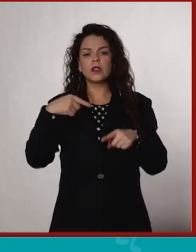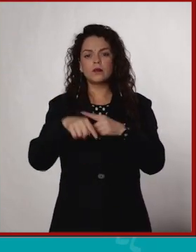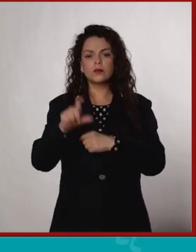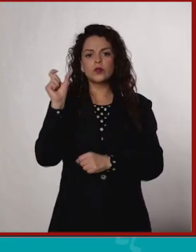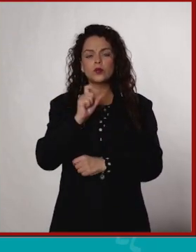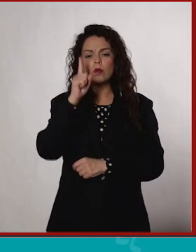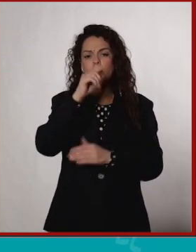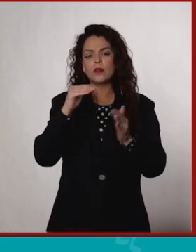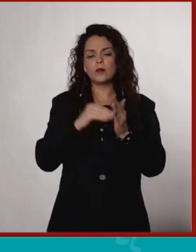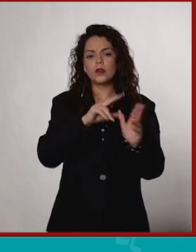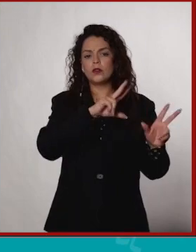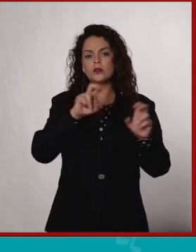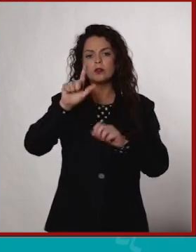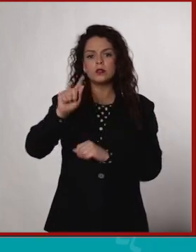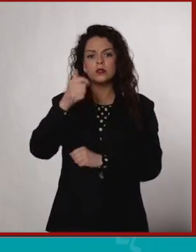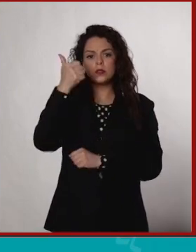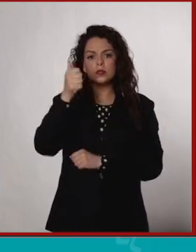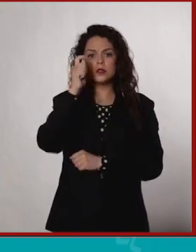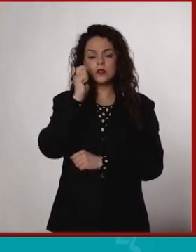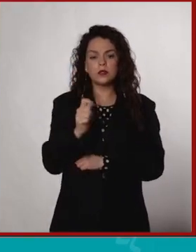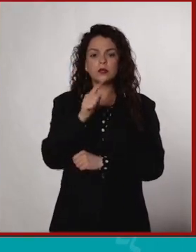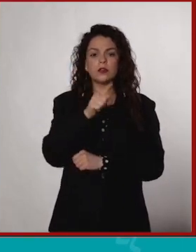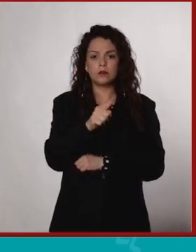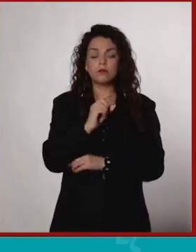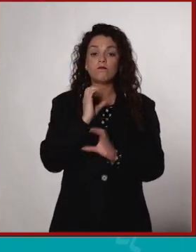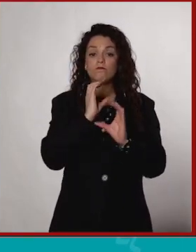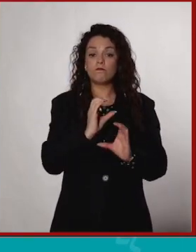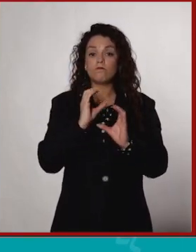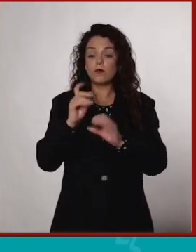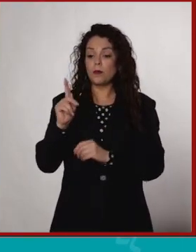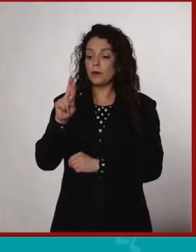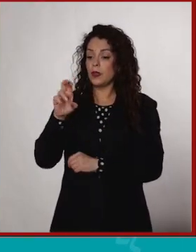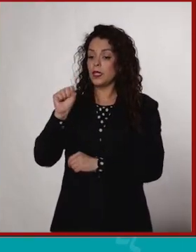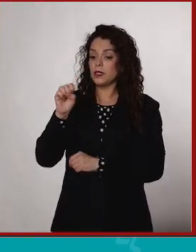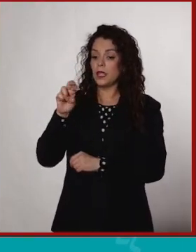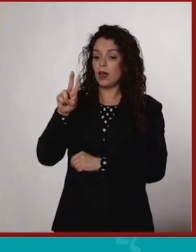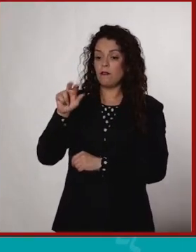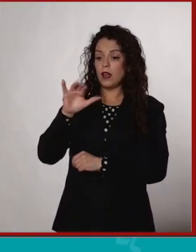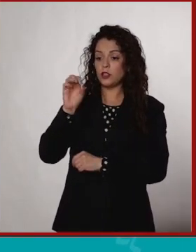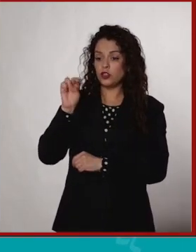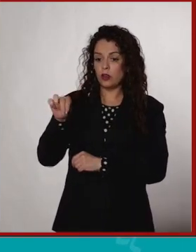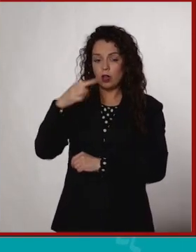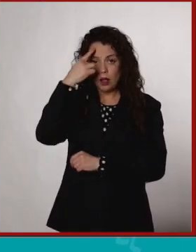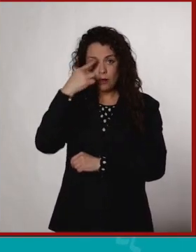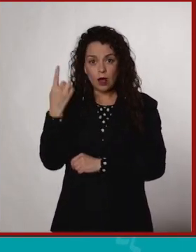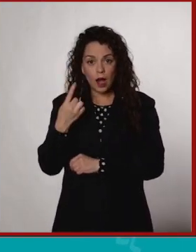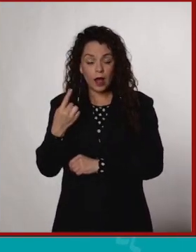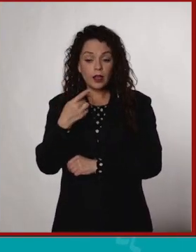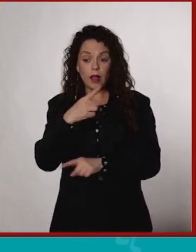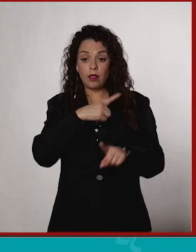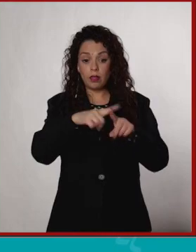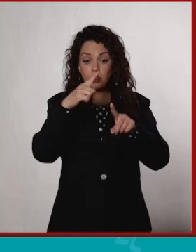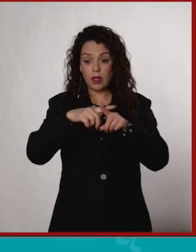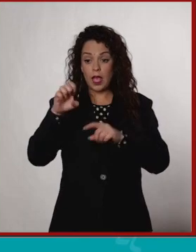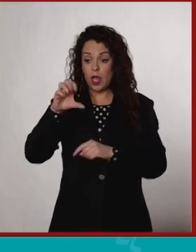protegidas surgieron en 1876 bajo el principio de preservación y con la finalidad de que los ecosistemas